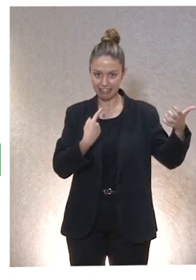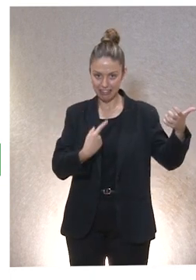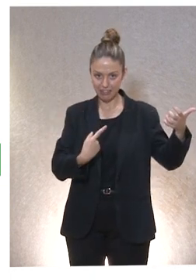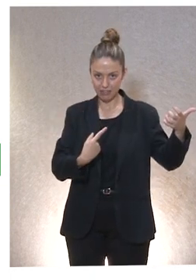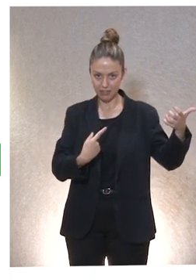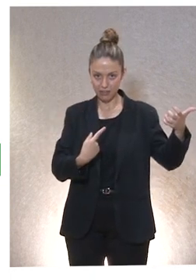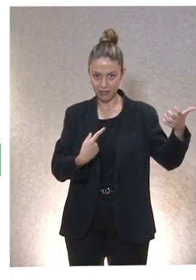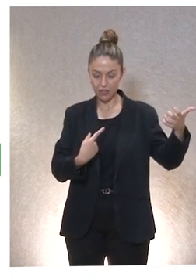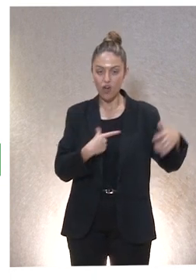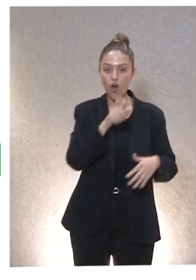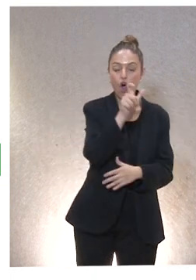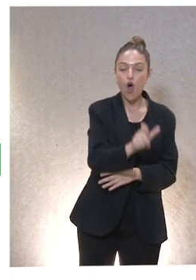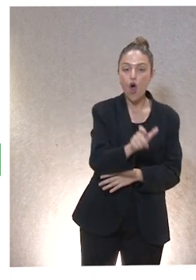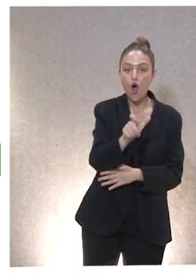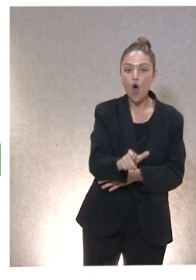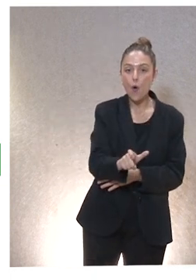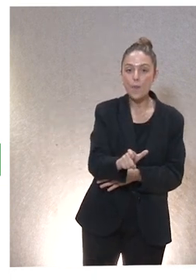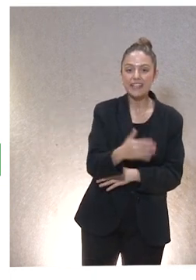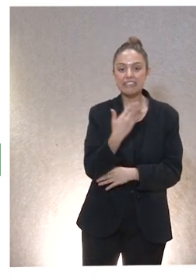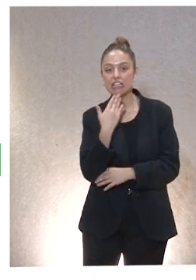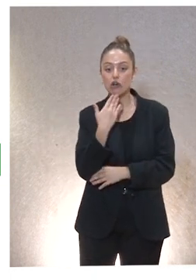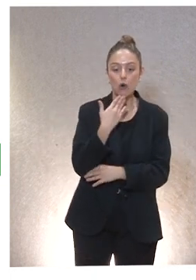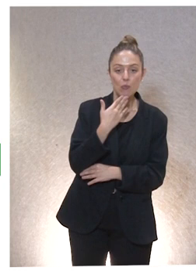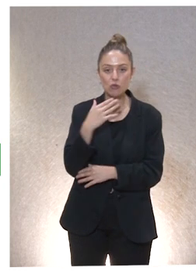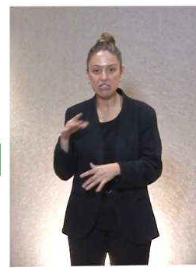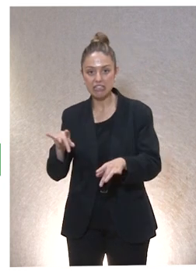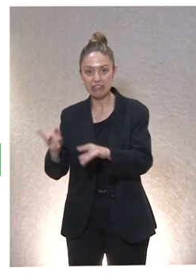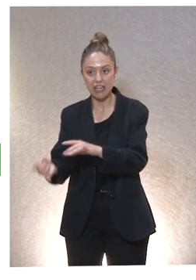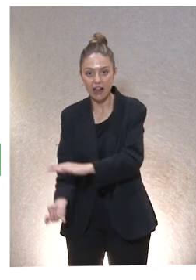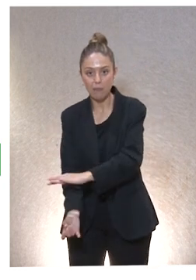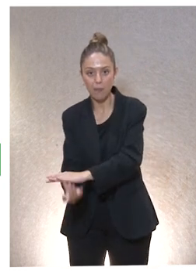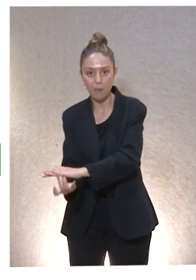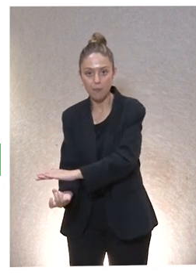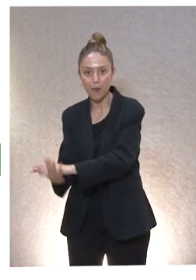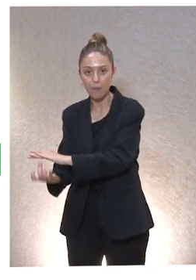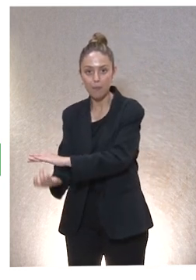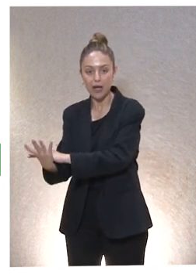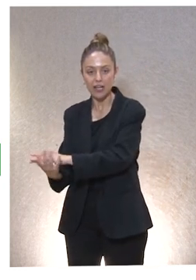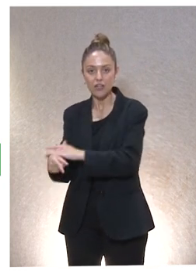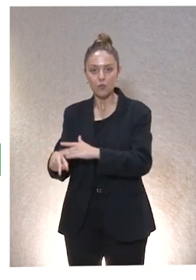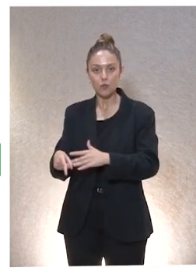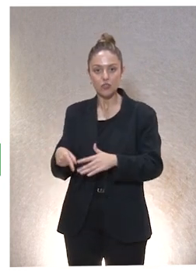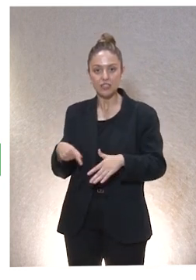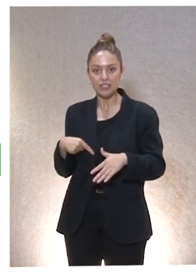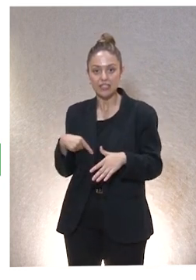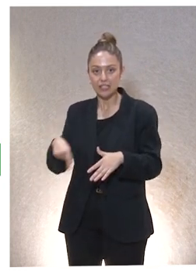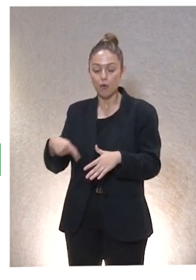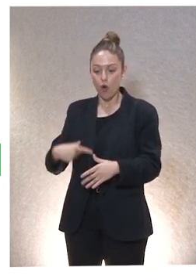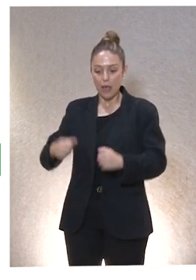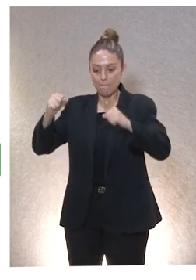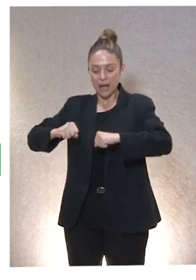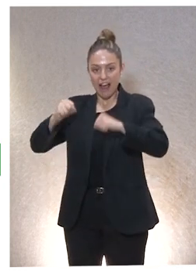«Consideremos a los hombres como si brotaran de la tierra y, de repente, como hongos, llegaran a la plena madurez,